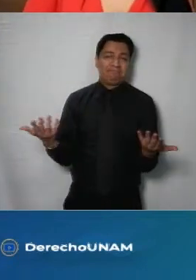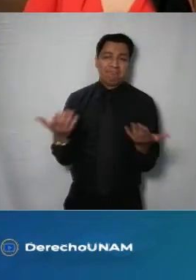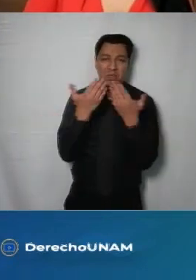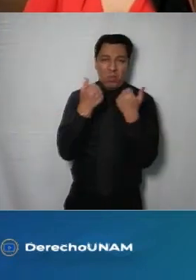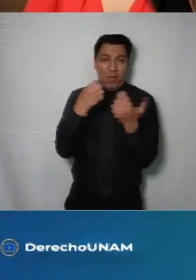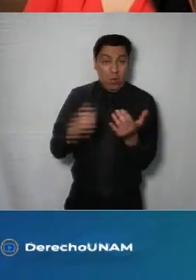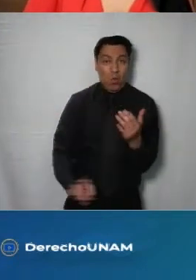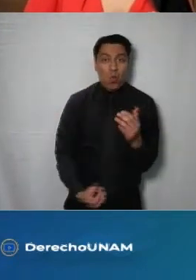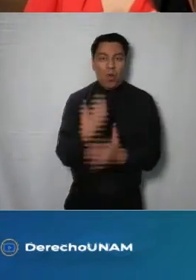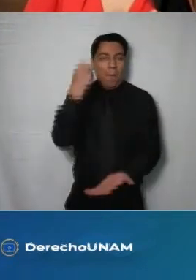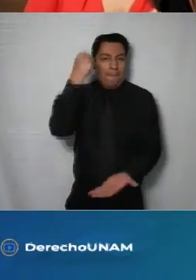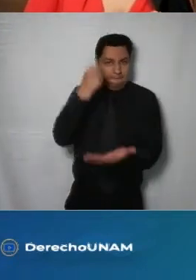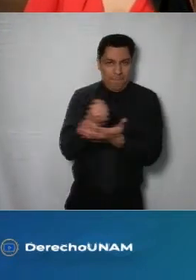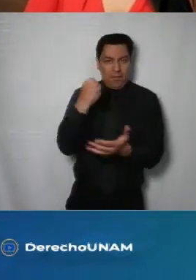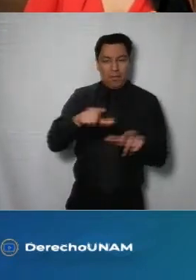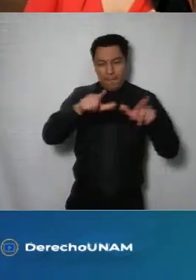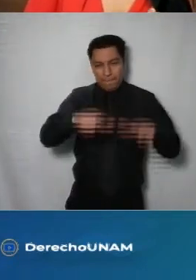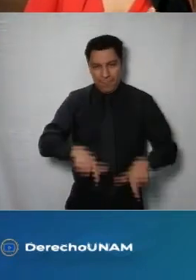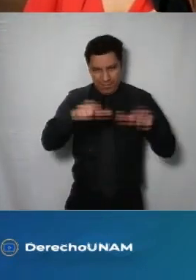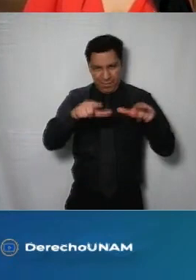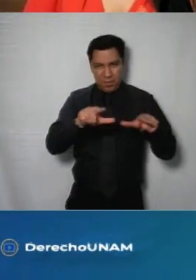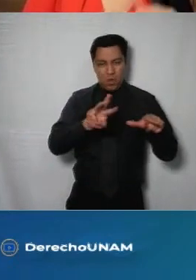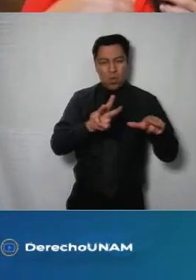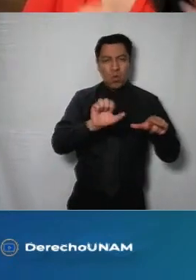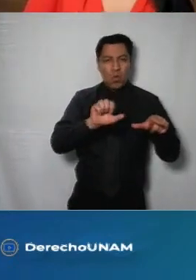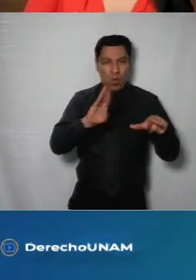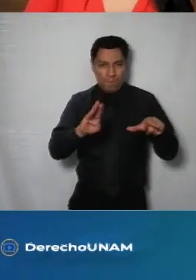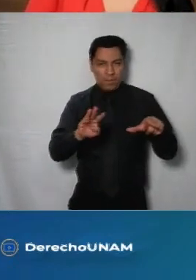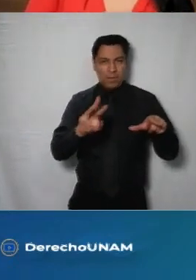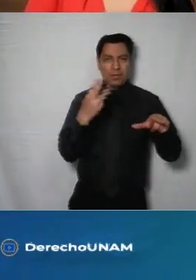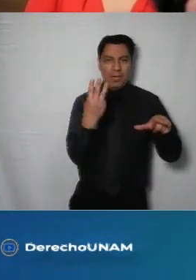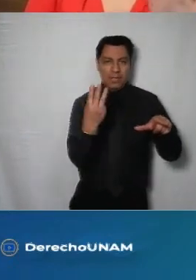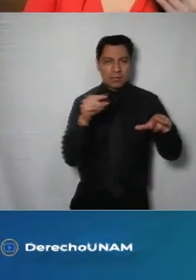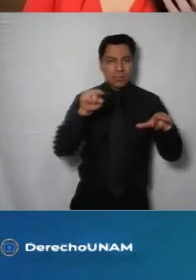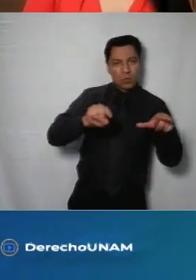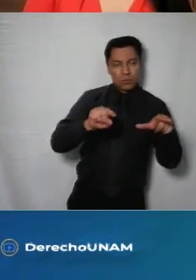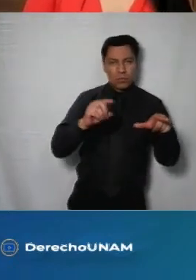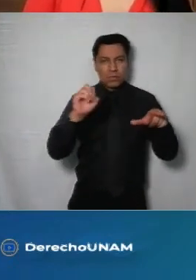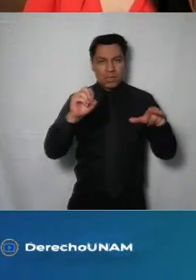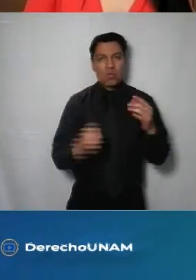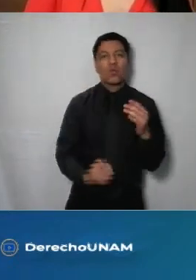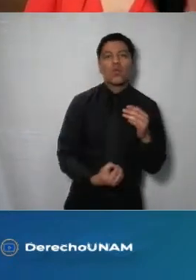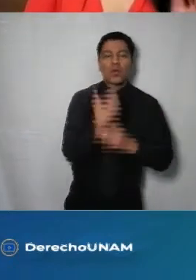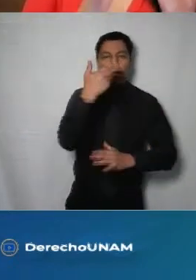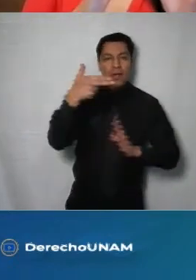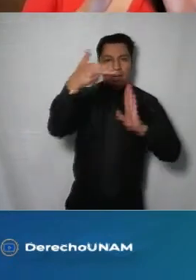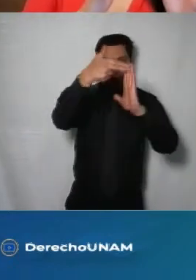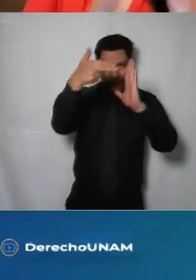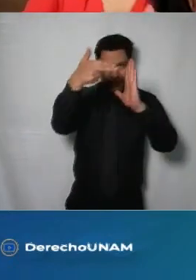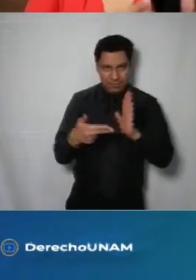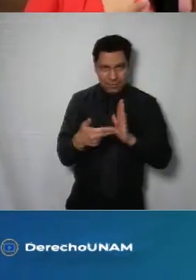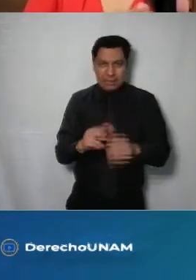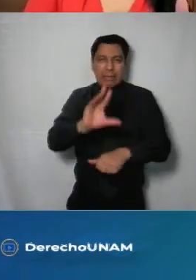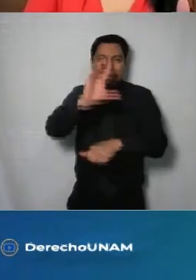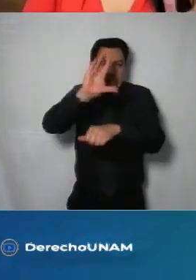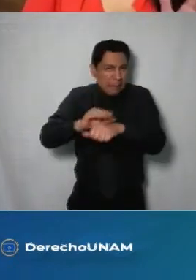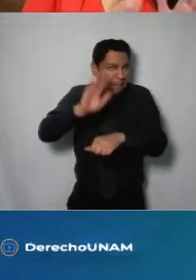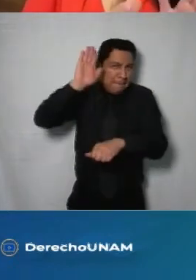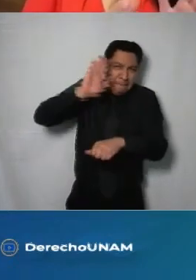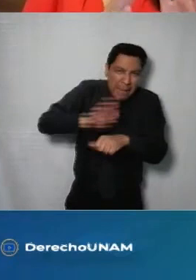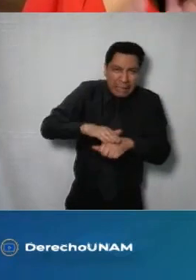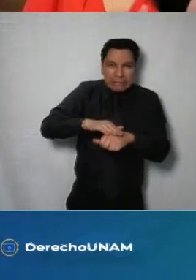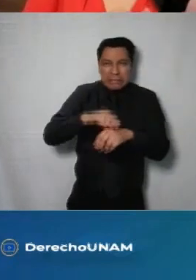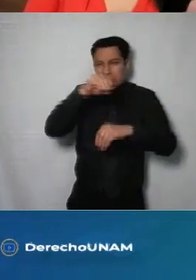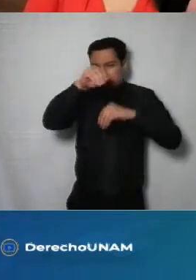aprobación del nuevo registro electrónico en su versión 3.0 ya tendríamos en la Ciudad de México una nueva herramienta que tiene más funciones